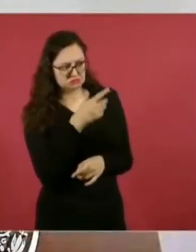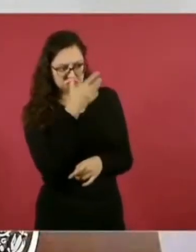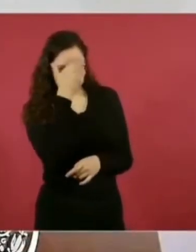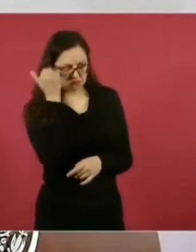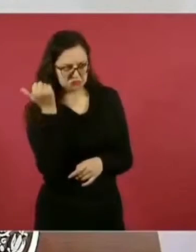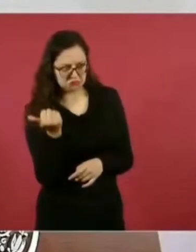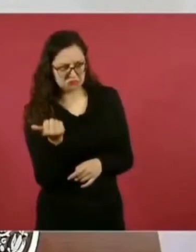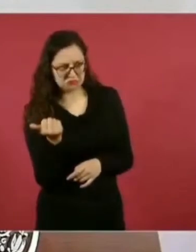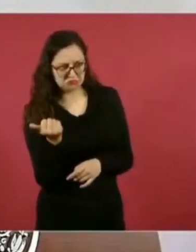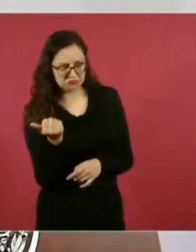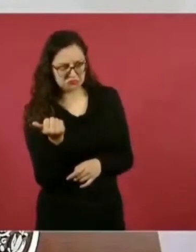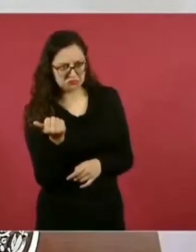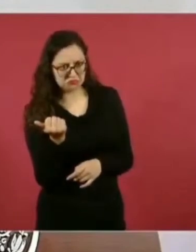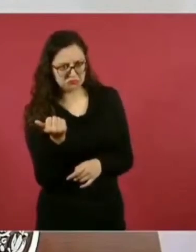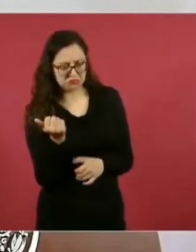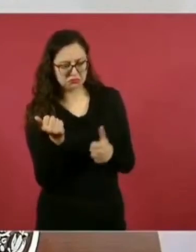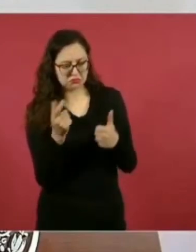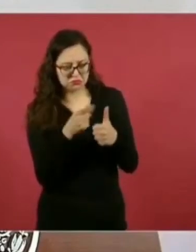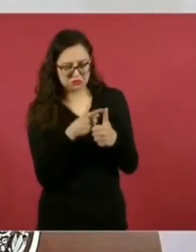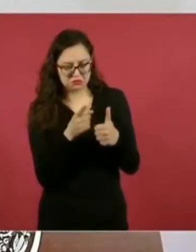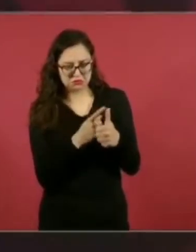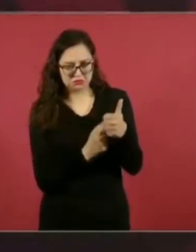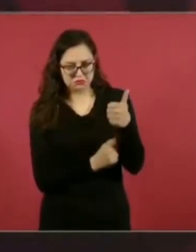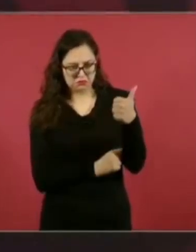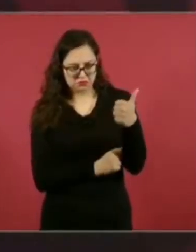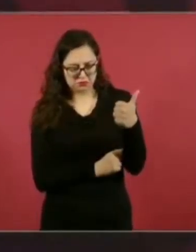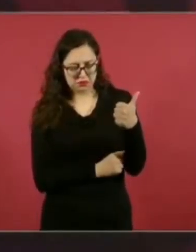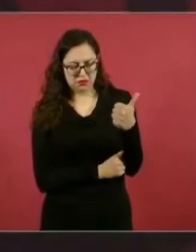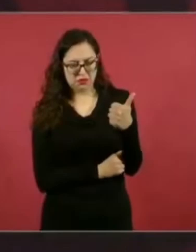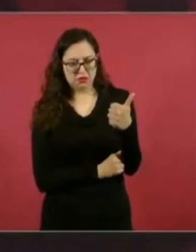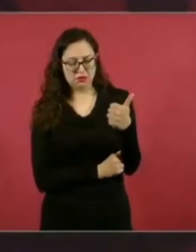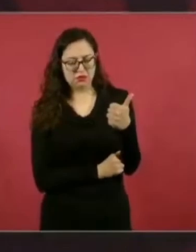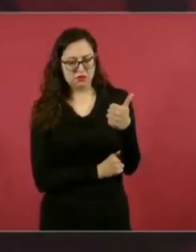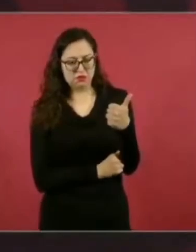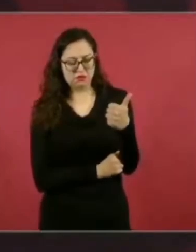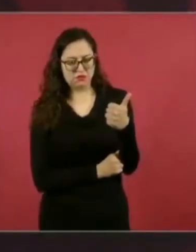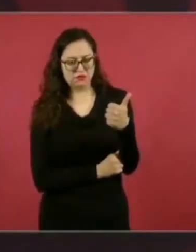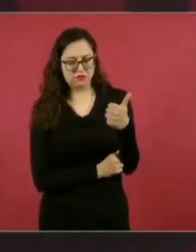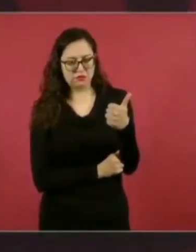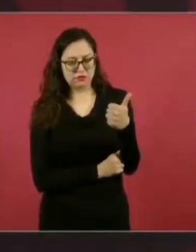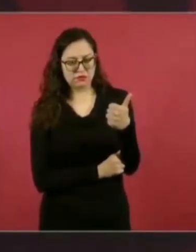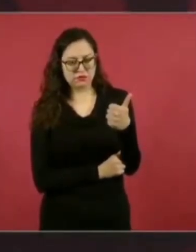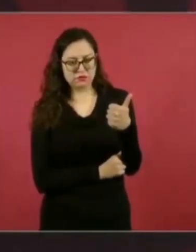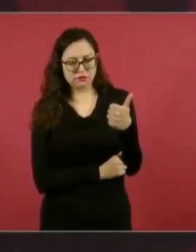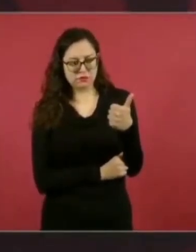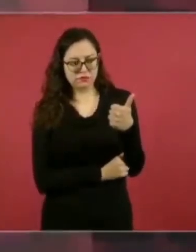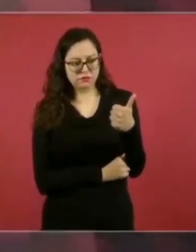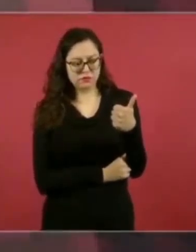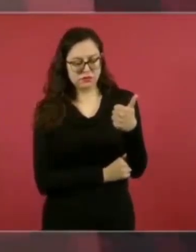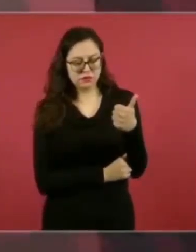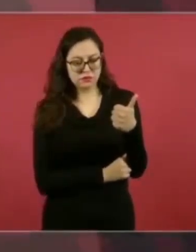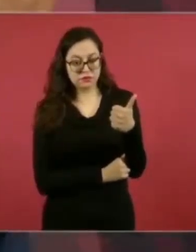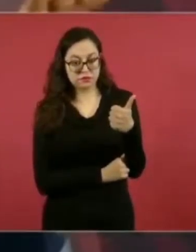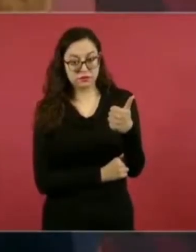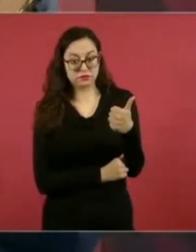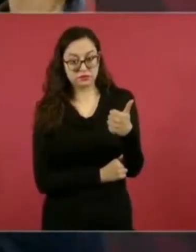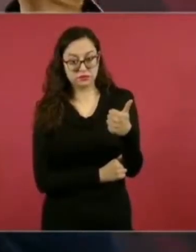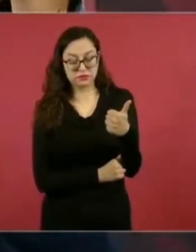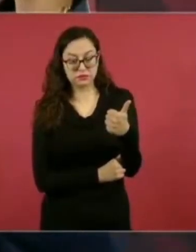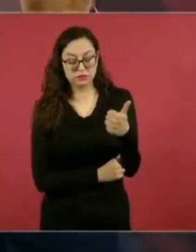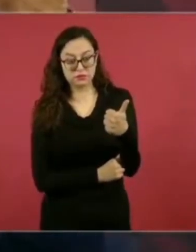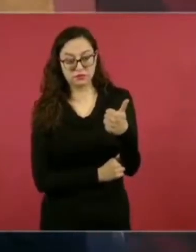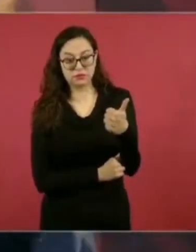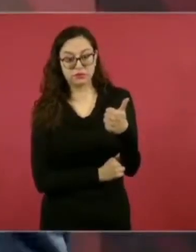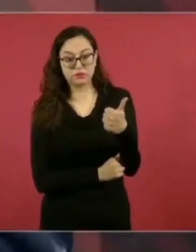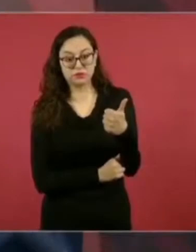Seis, ¿no te diste cuenta de que